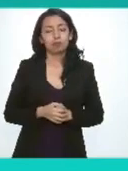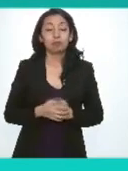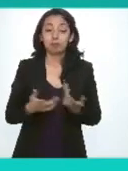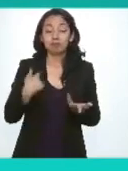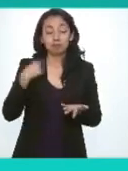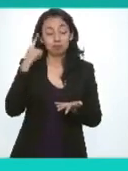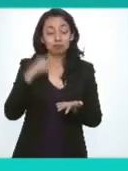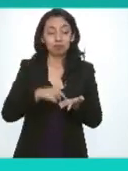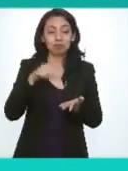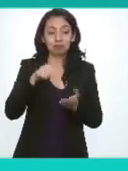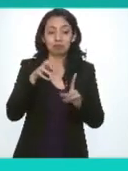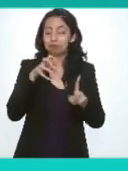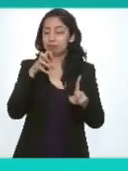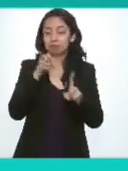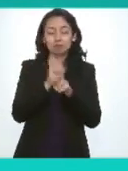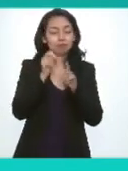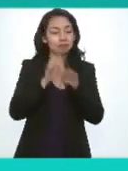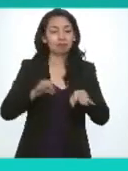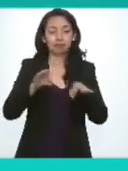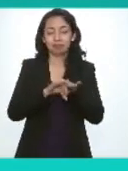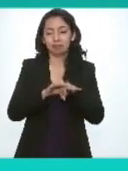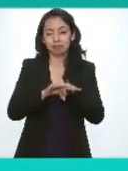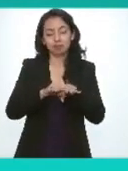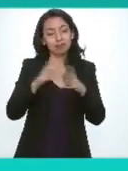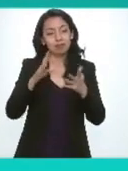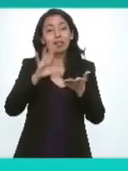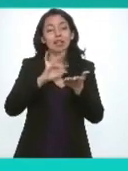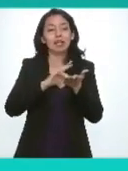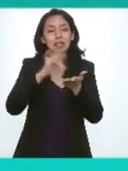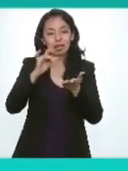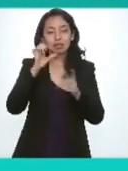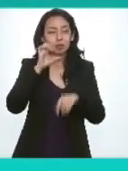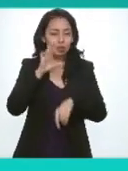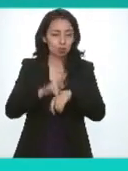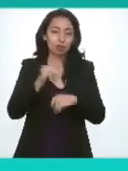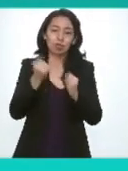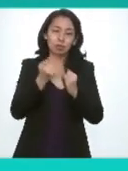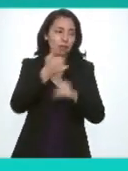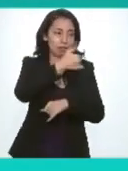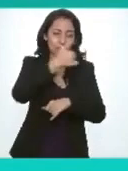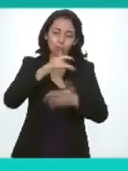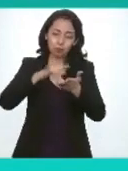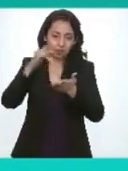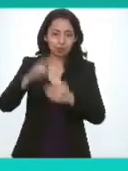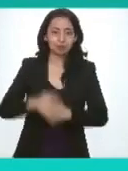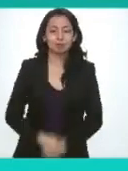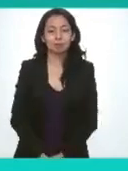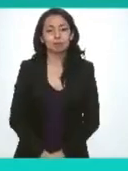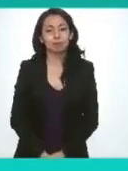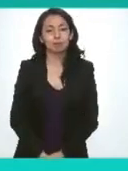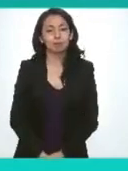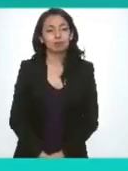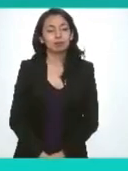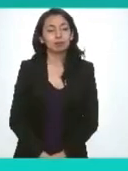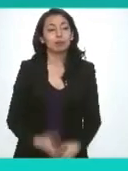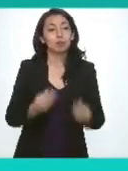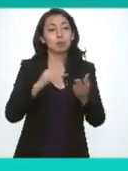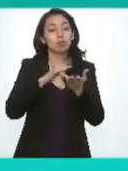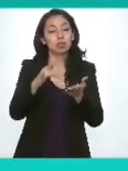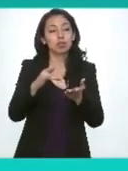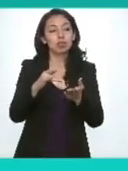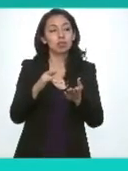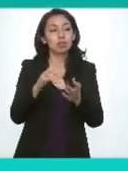es un muy importante logro de la comisión gracias coordinador y gracias a cada uno de ustedes muchas gracias